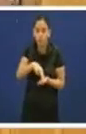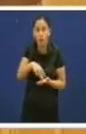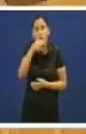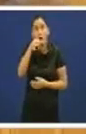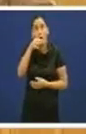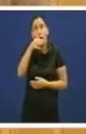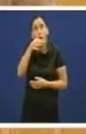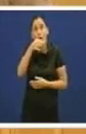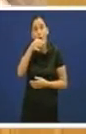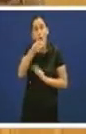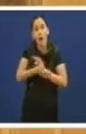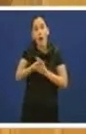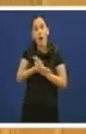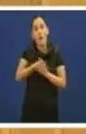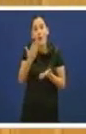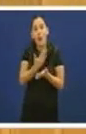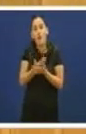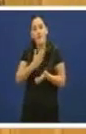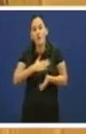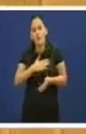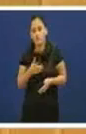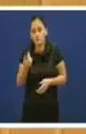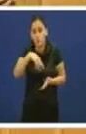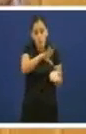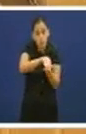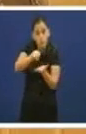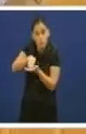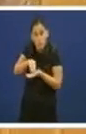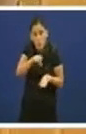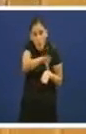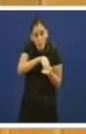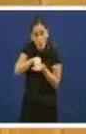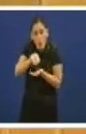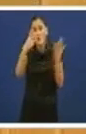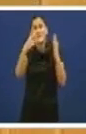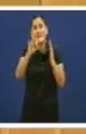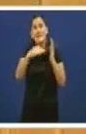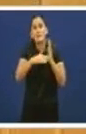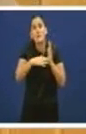Por certo, compañero Vieito, estamos facendo unha recoleta de 70.000 euros para que escribas o libro.